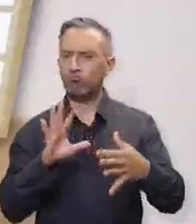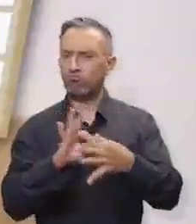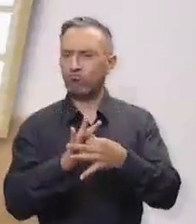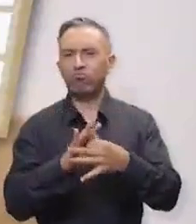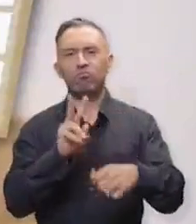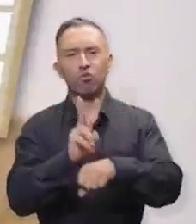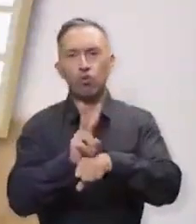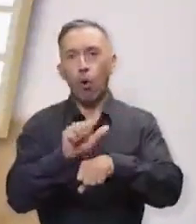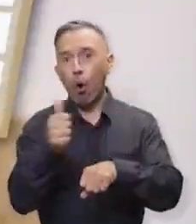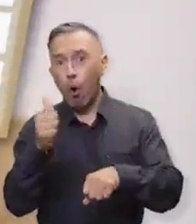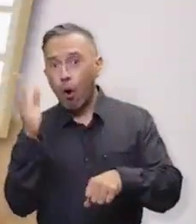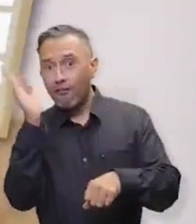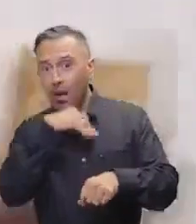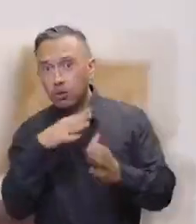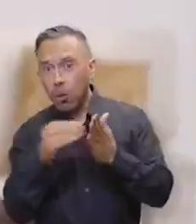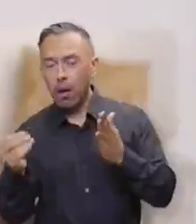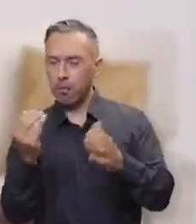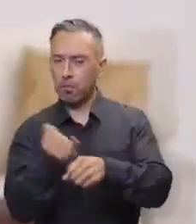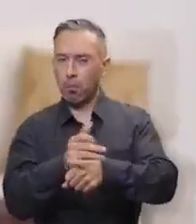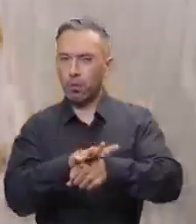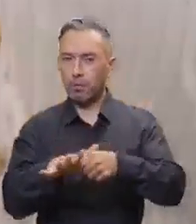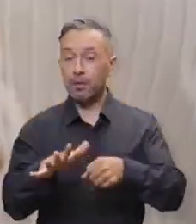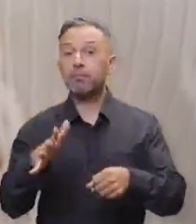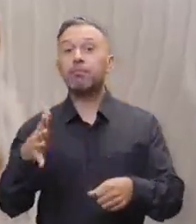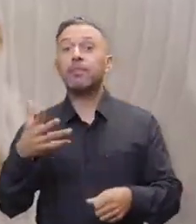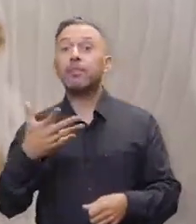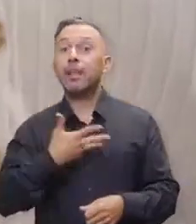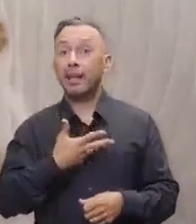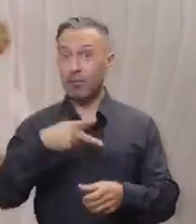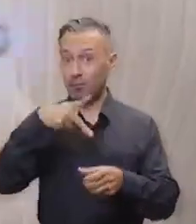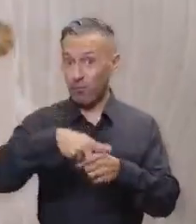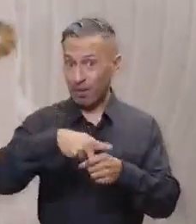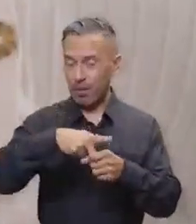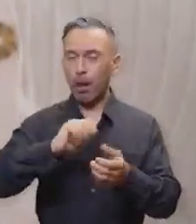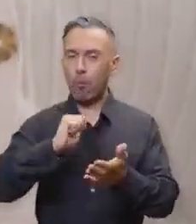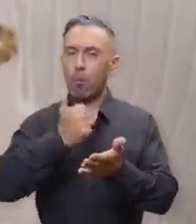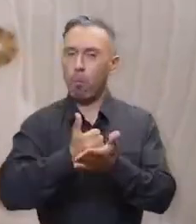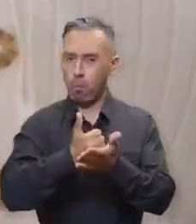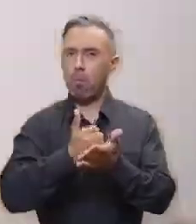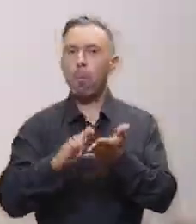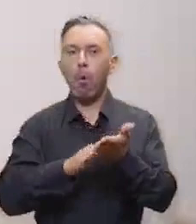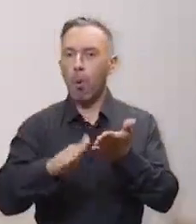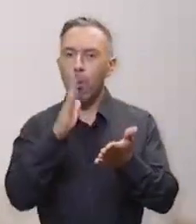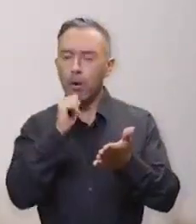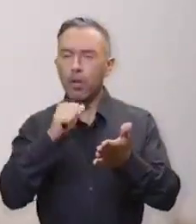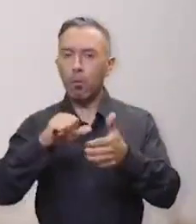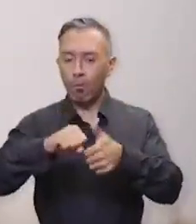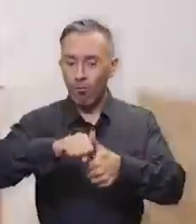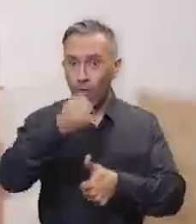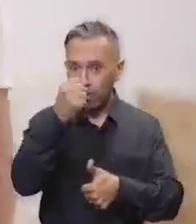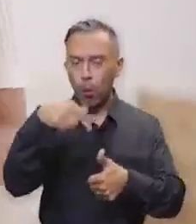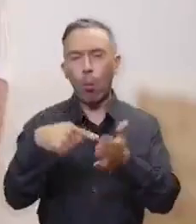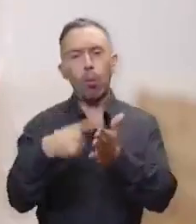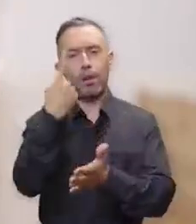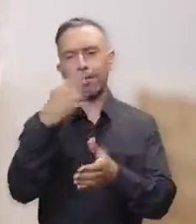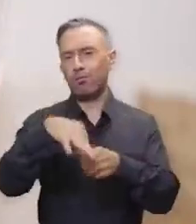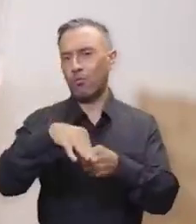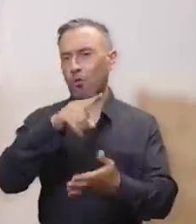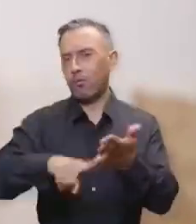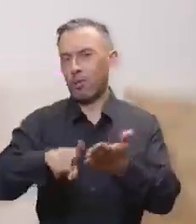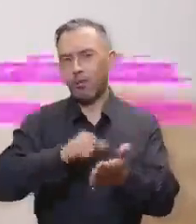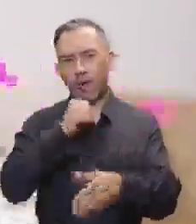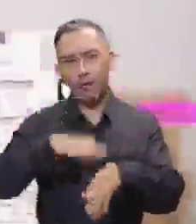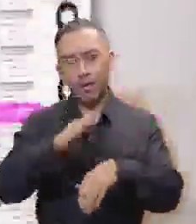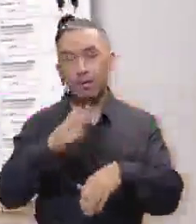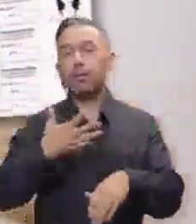protegerla de cualquier falsificación porque se nos coloca tinta indeleble para que las personas podamos votar solo una vez porque tenemos una